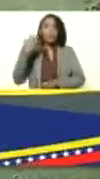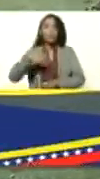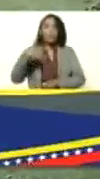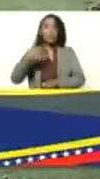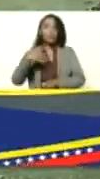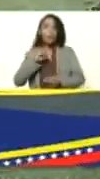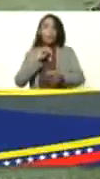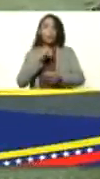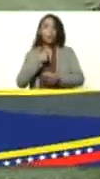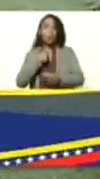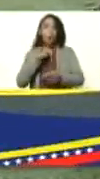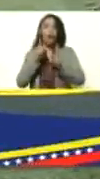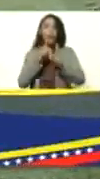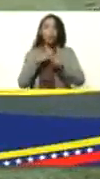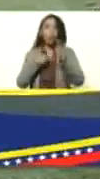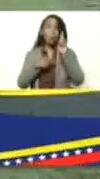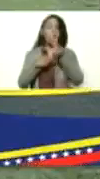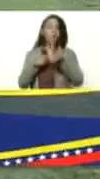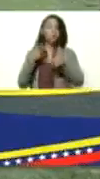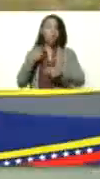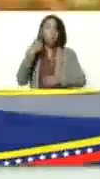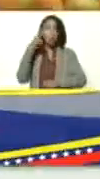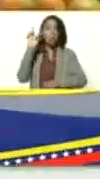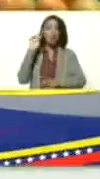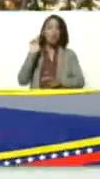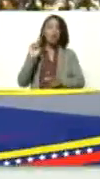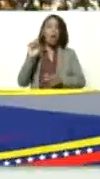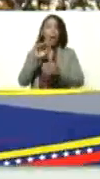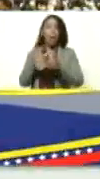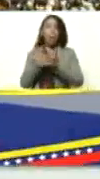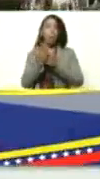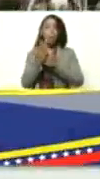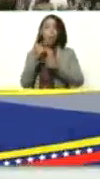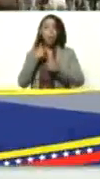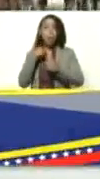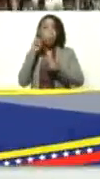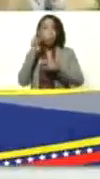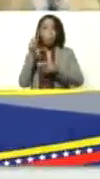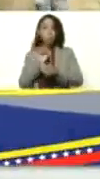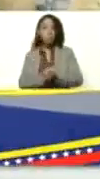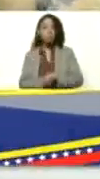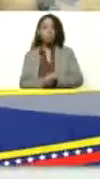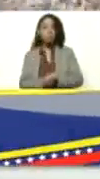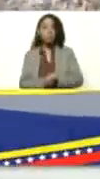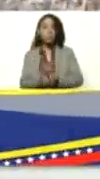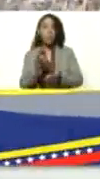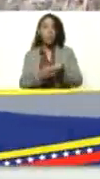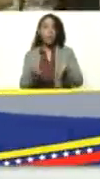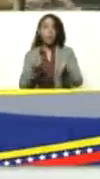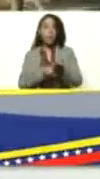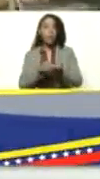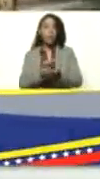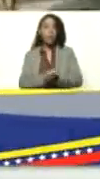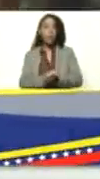duro yo me lo calo yo me lo vacilo yo lo veo en la madrugada que lo repiten